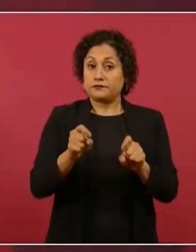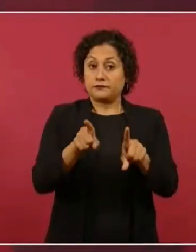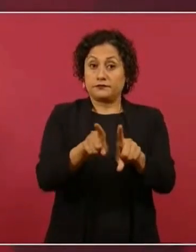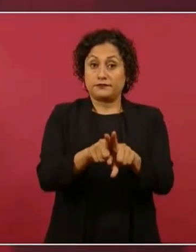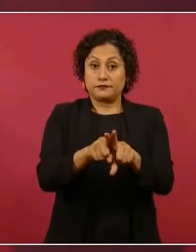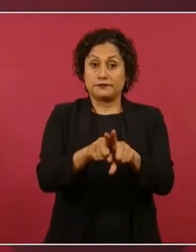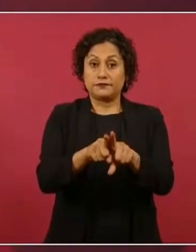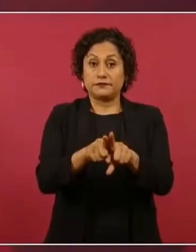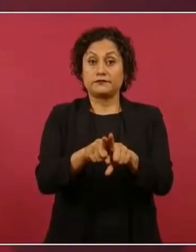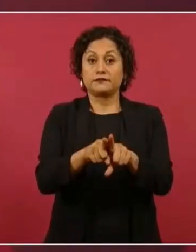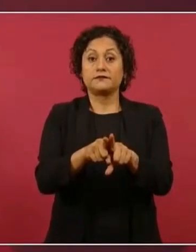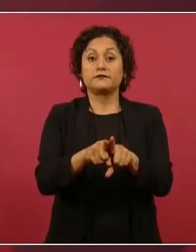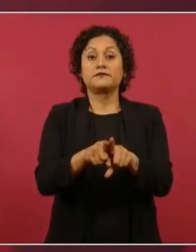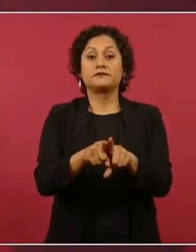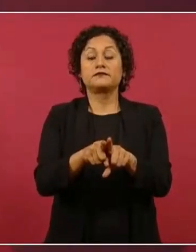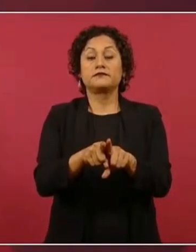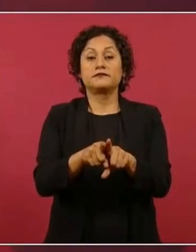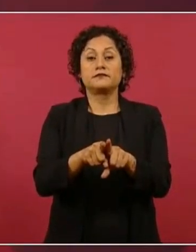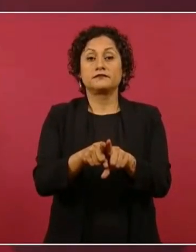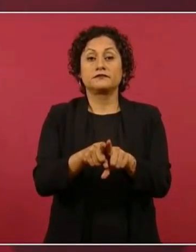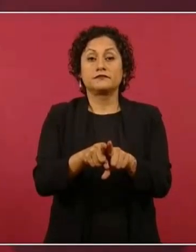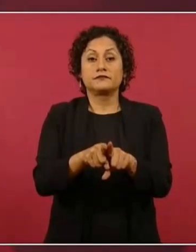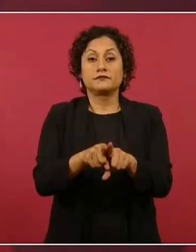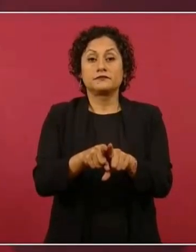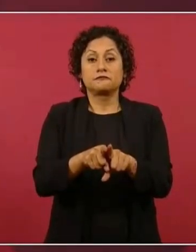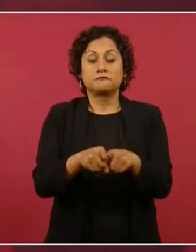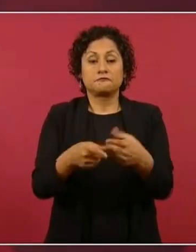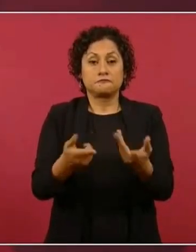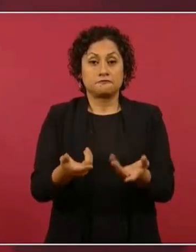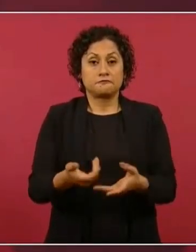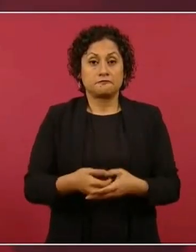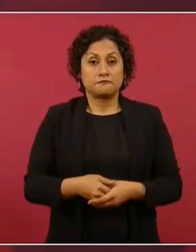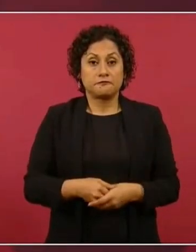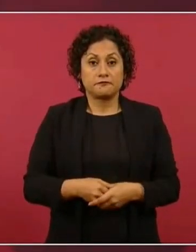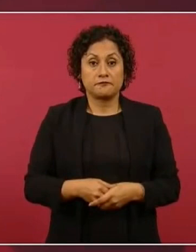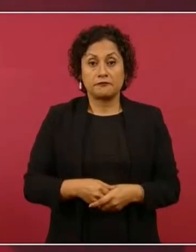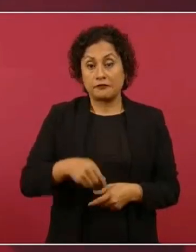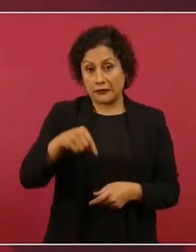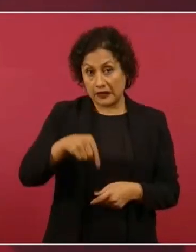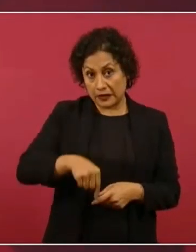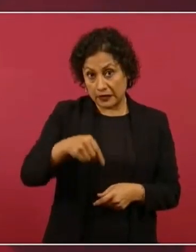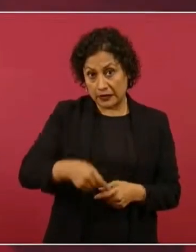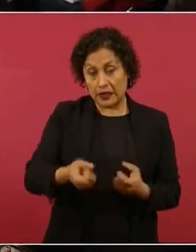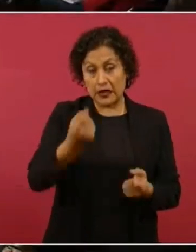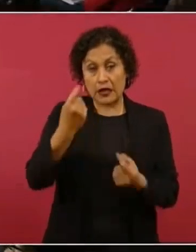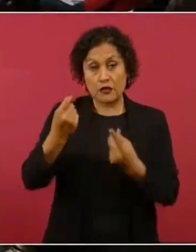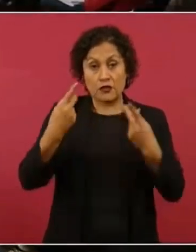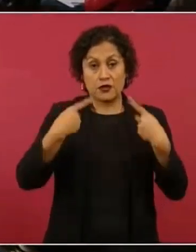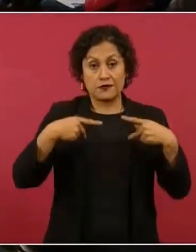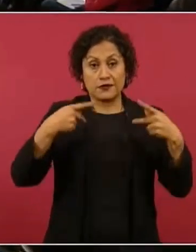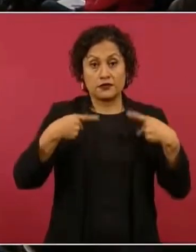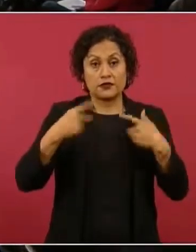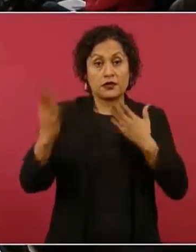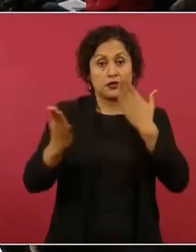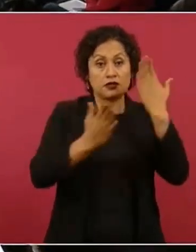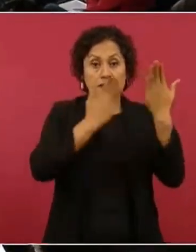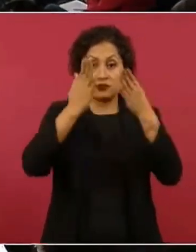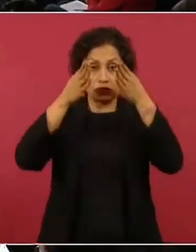la posibilidad de que se formaran como especialistas los médicos.